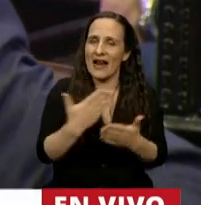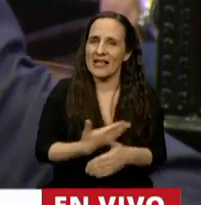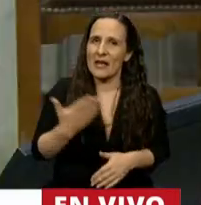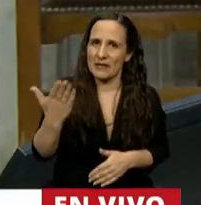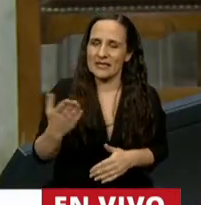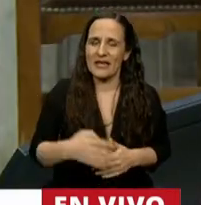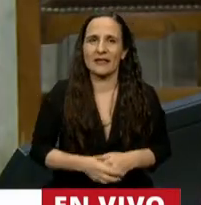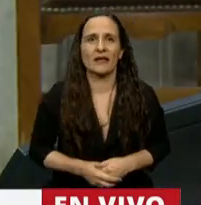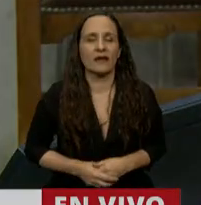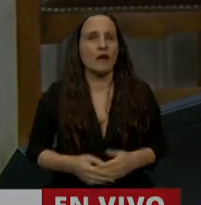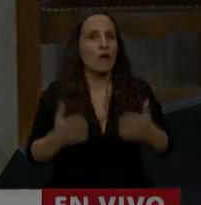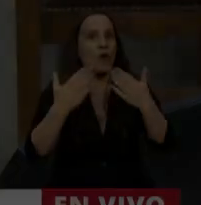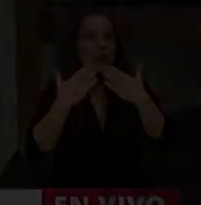gracias, señor diputado.